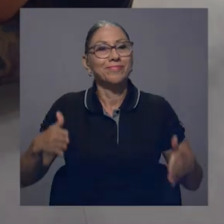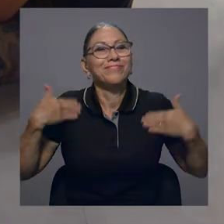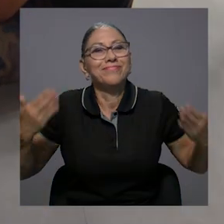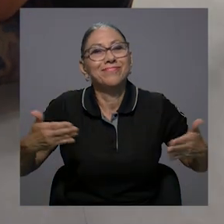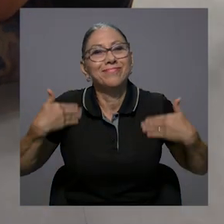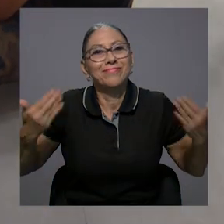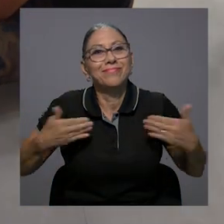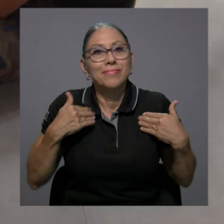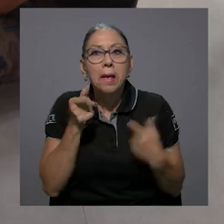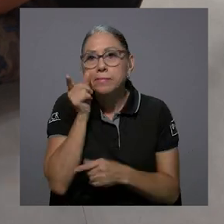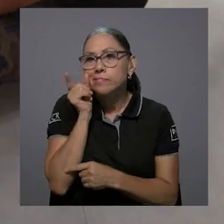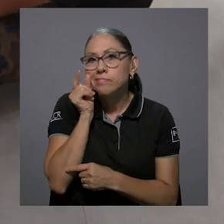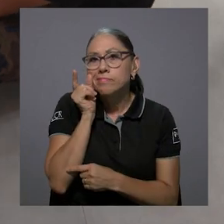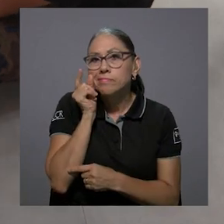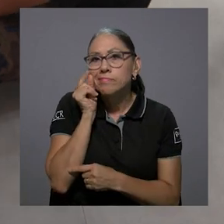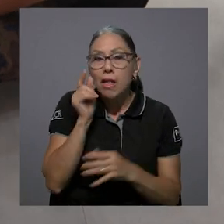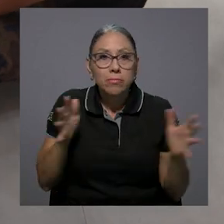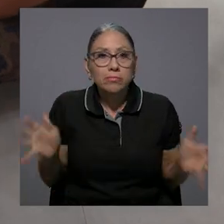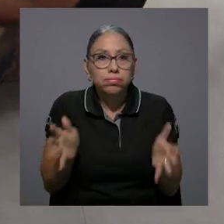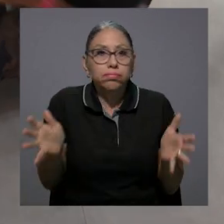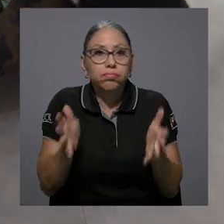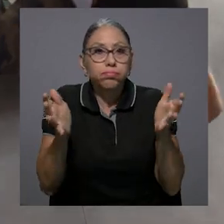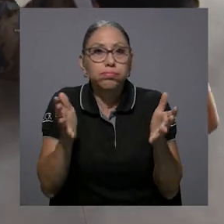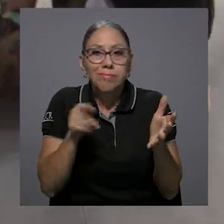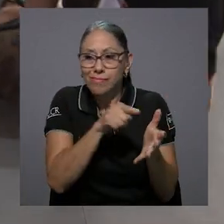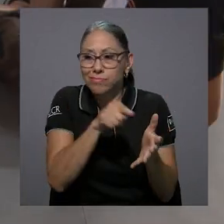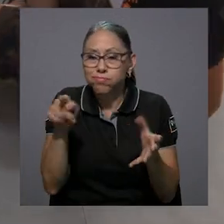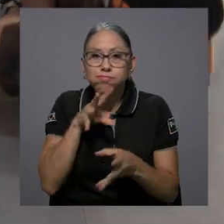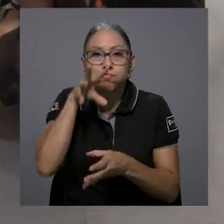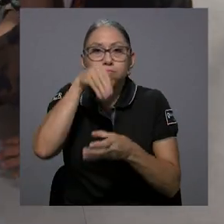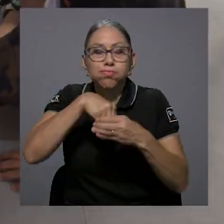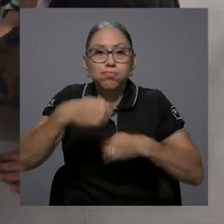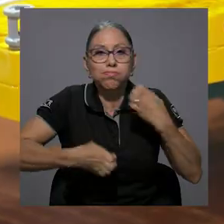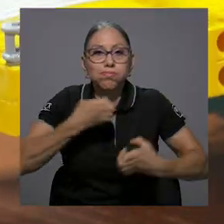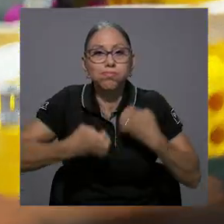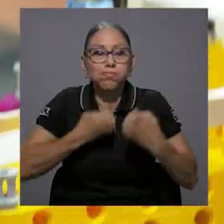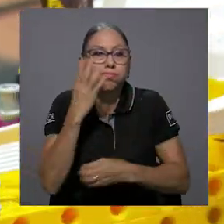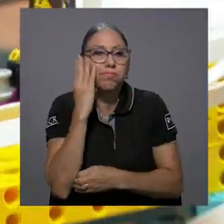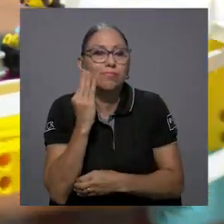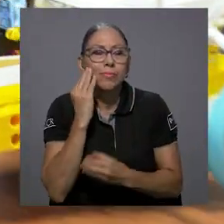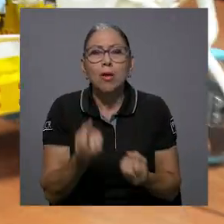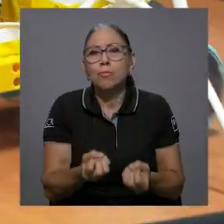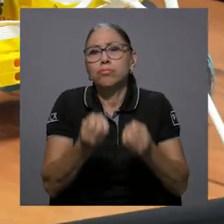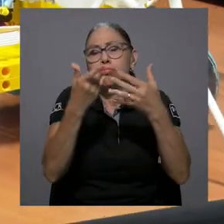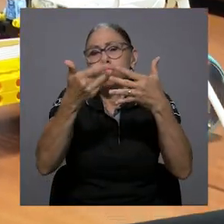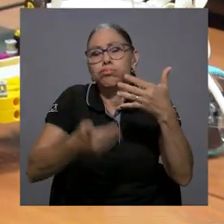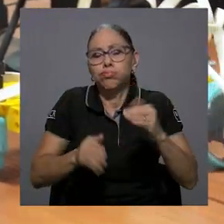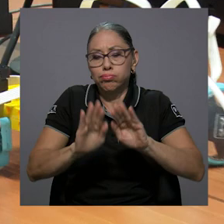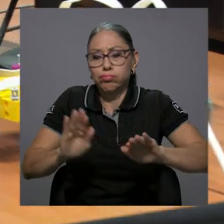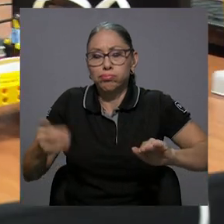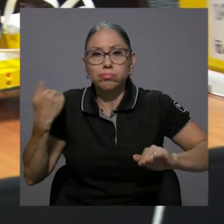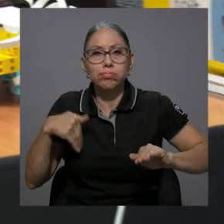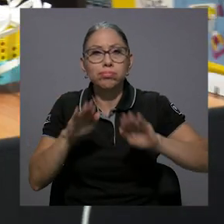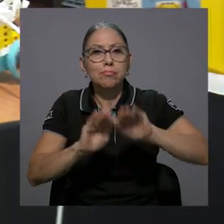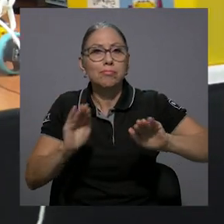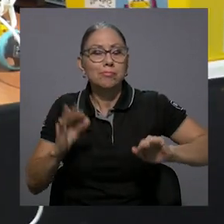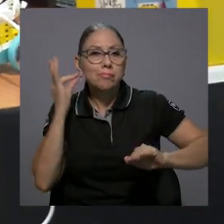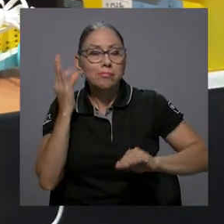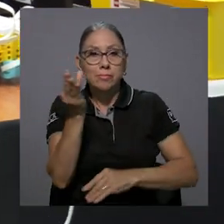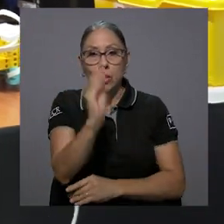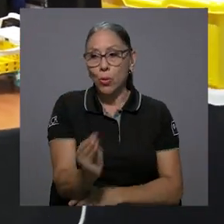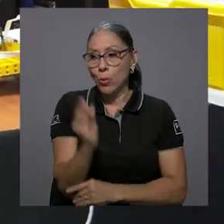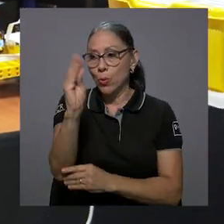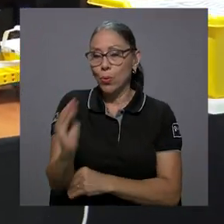La alegría, la curiosidad y la motivación forman parte de las emociones que experimentan decenas de niños, niñas y